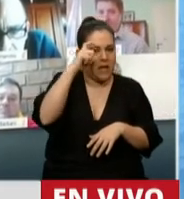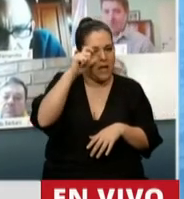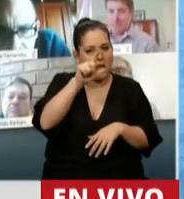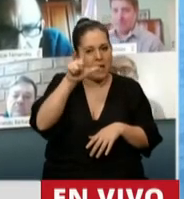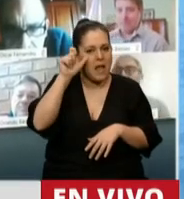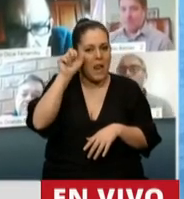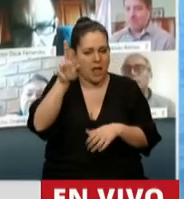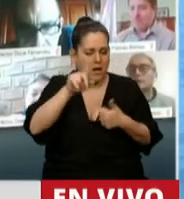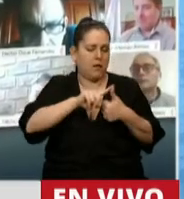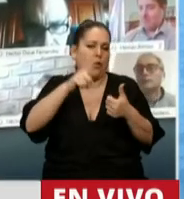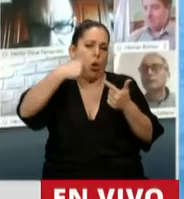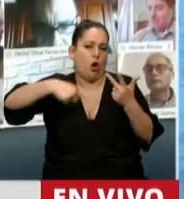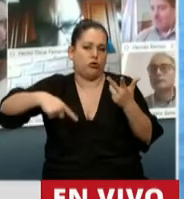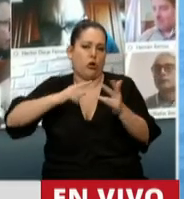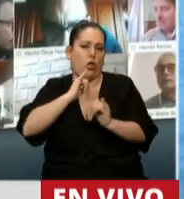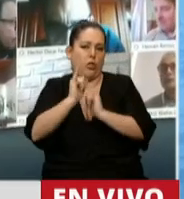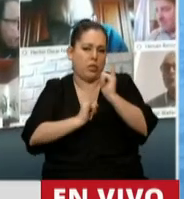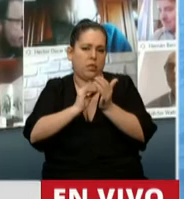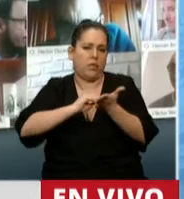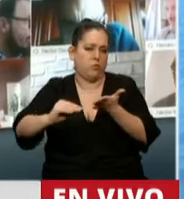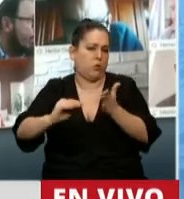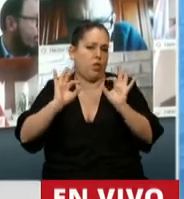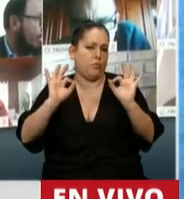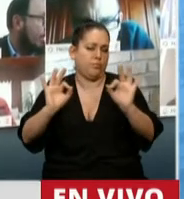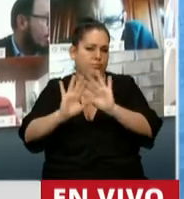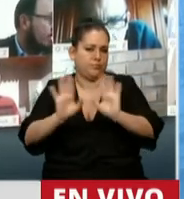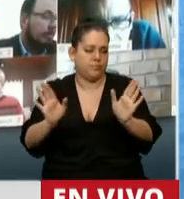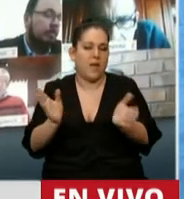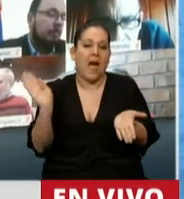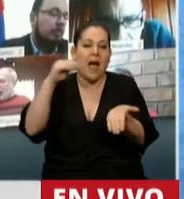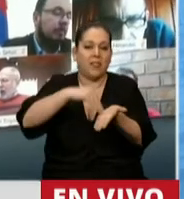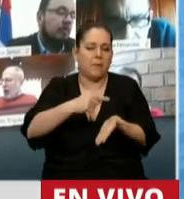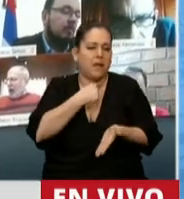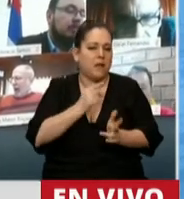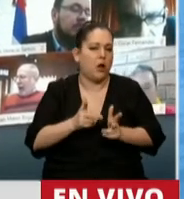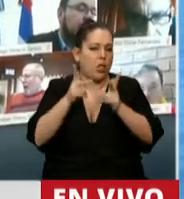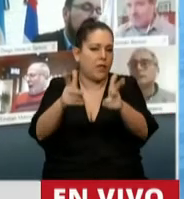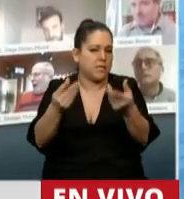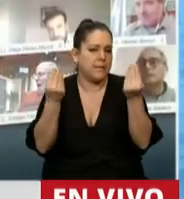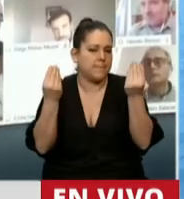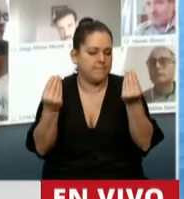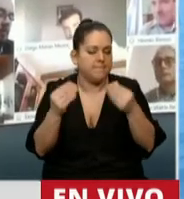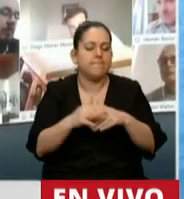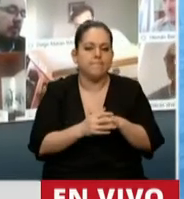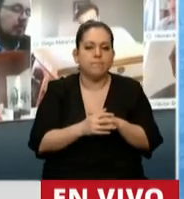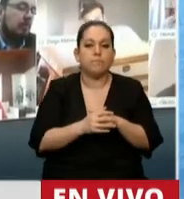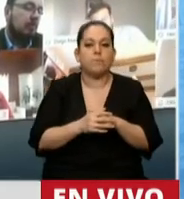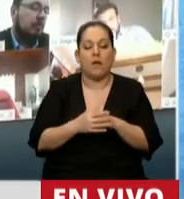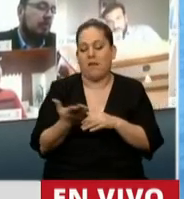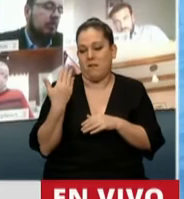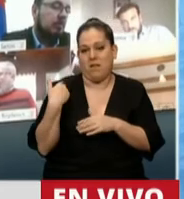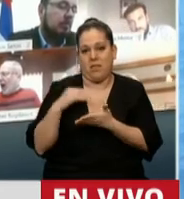Martínez y otros. Quiero decir, además, frente a los conceptos del diputado